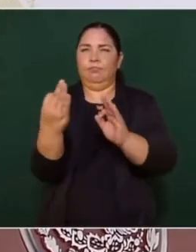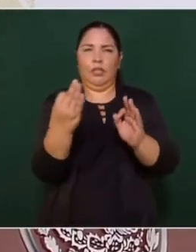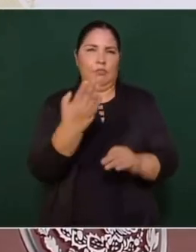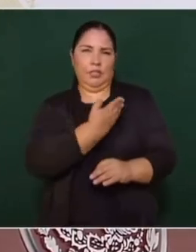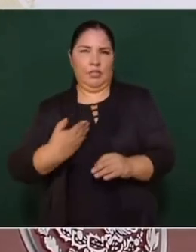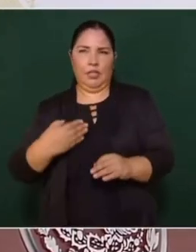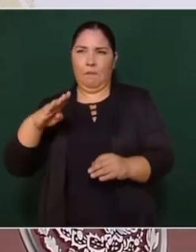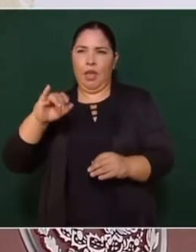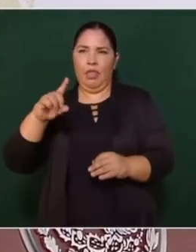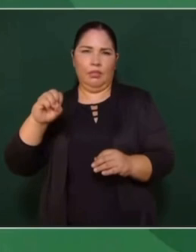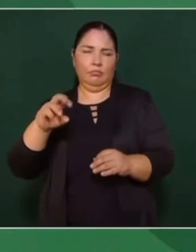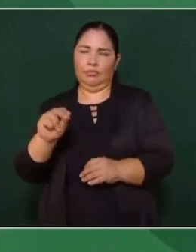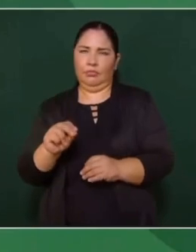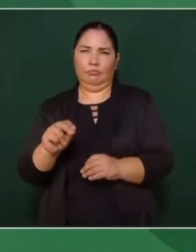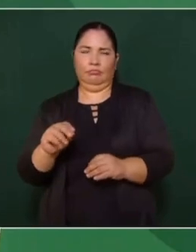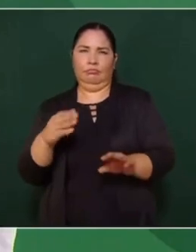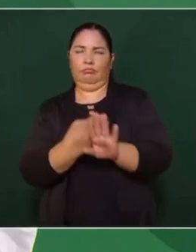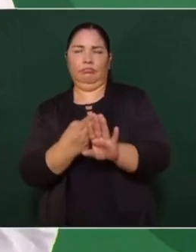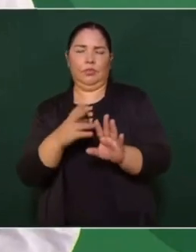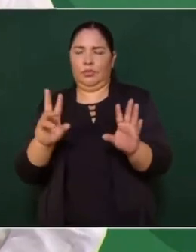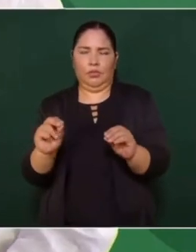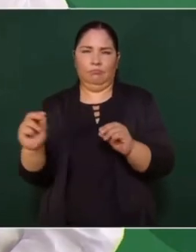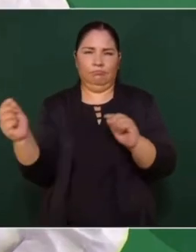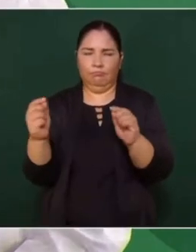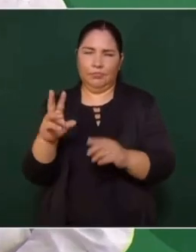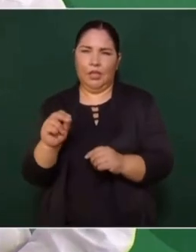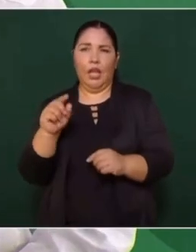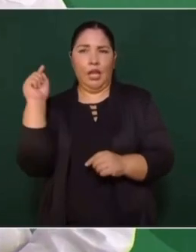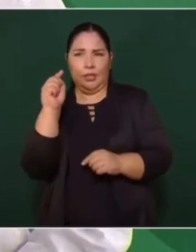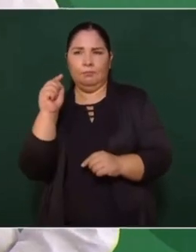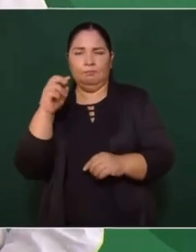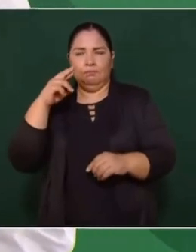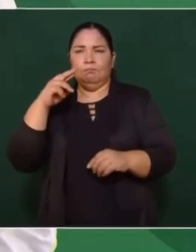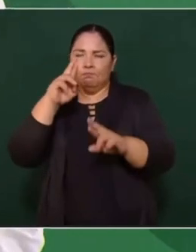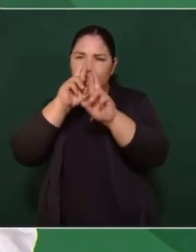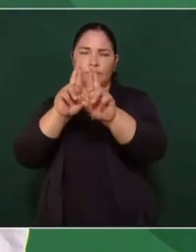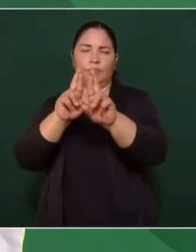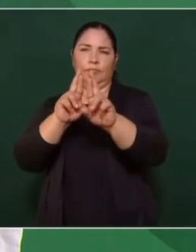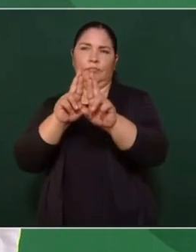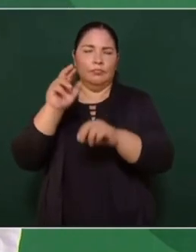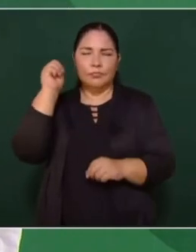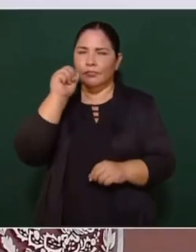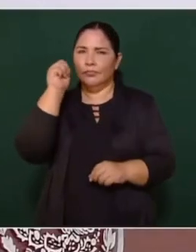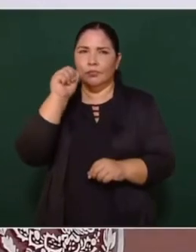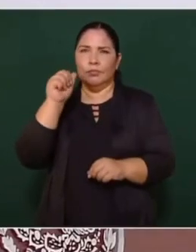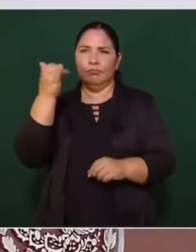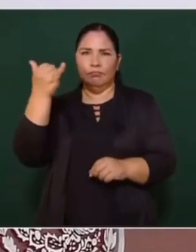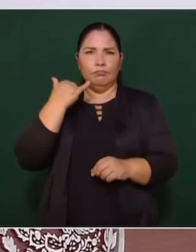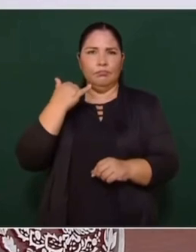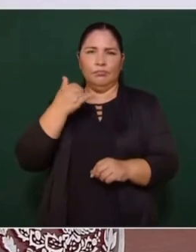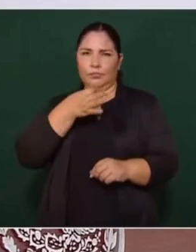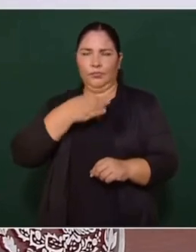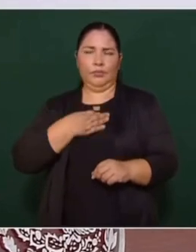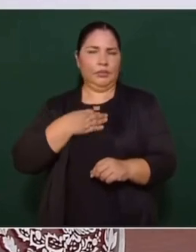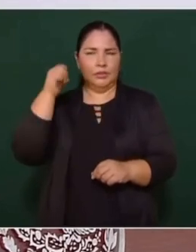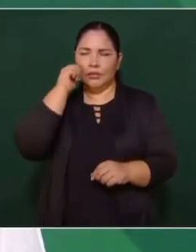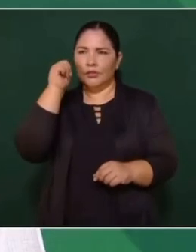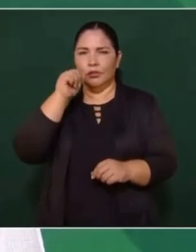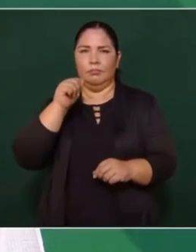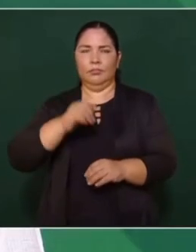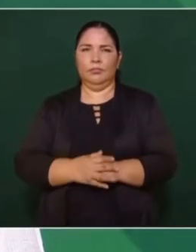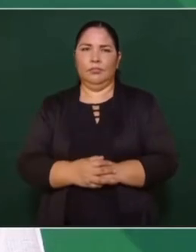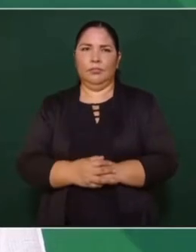presidente Biden es una gente respetuosa. Siempre me habla de